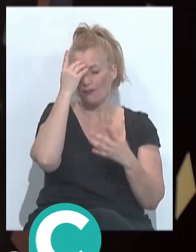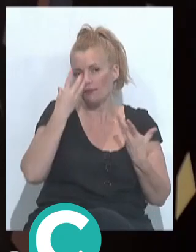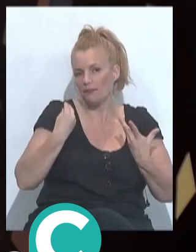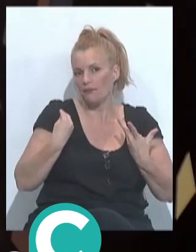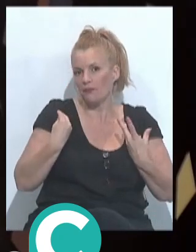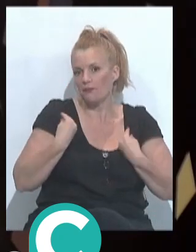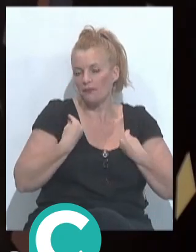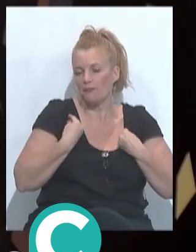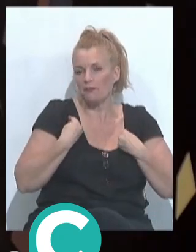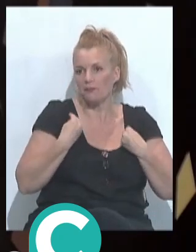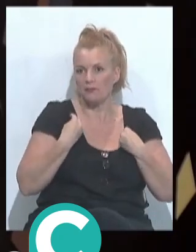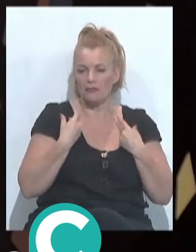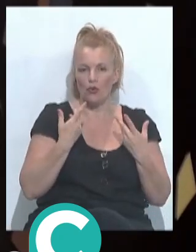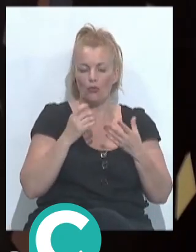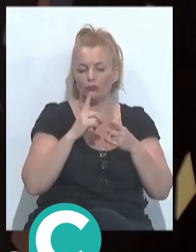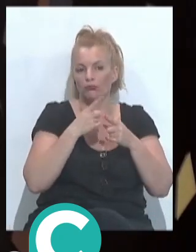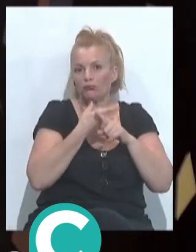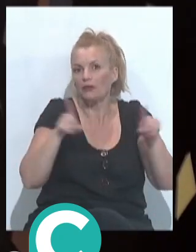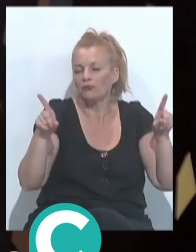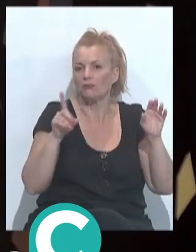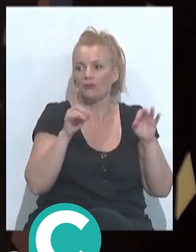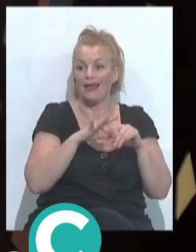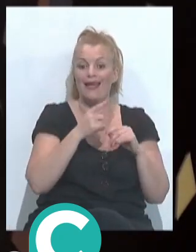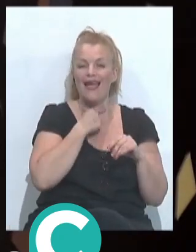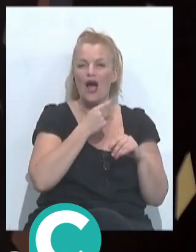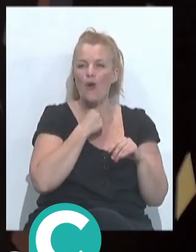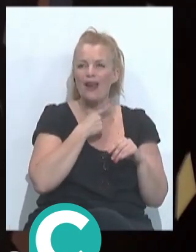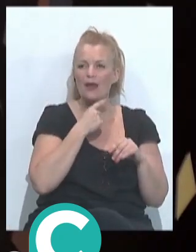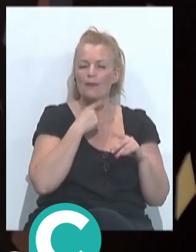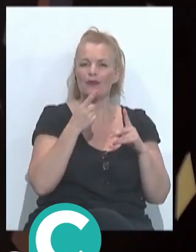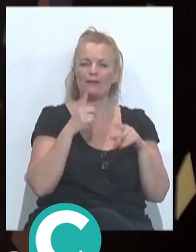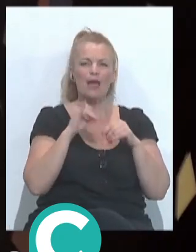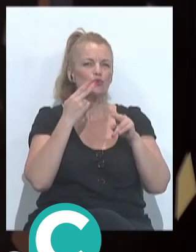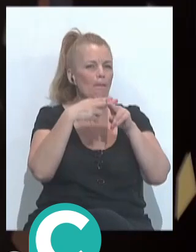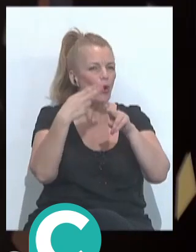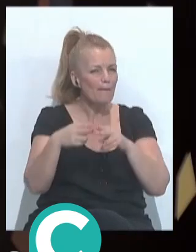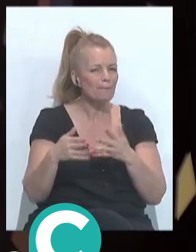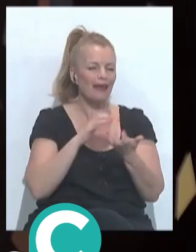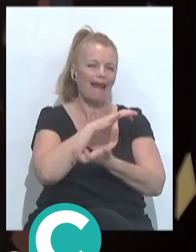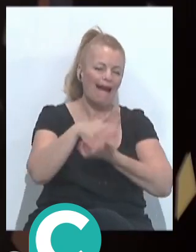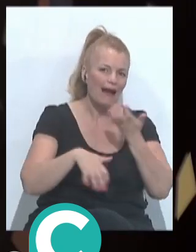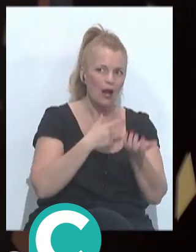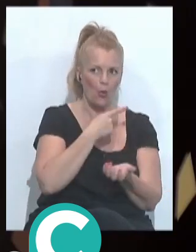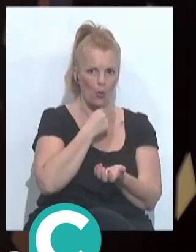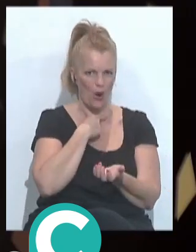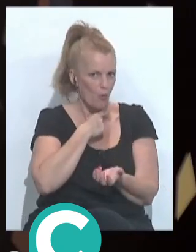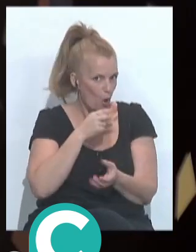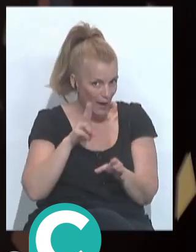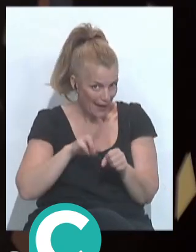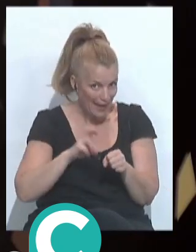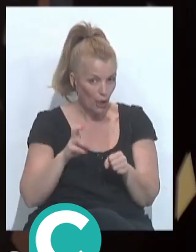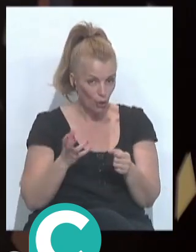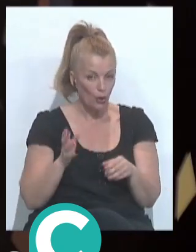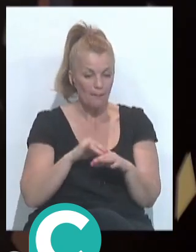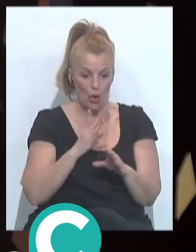que es del carnaval de Cade o sea el humor ¿sabes? que muchas veces se hila tan fino o hay tantas polémicas que digo ¿dónde queda el humor? si es humor negro